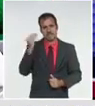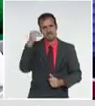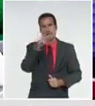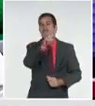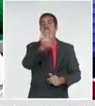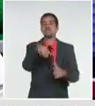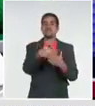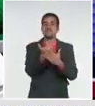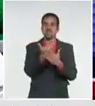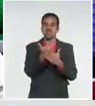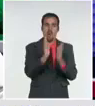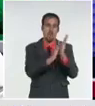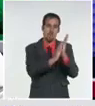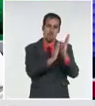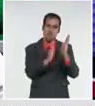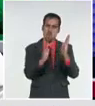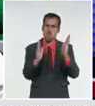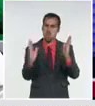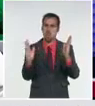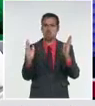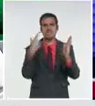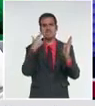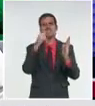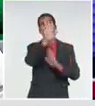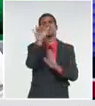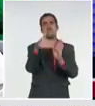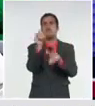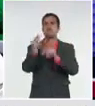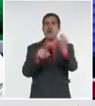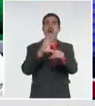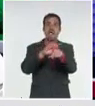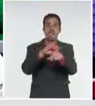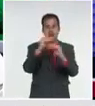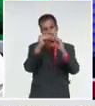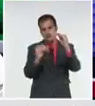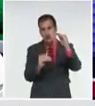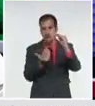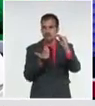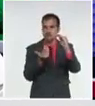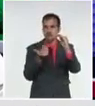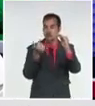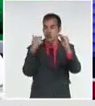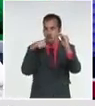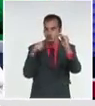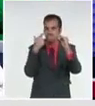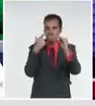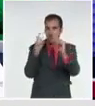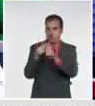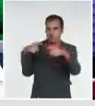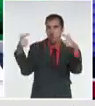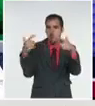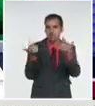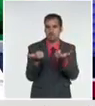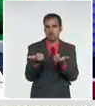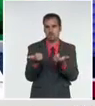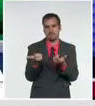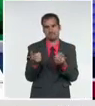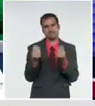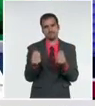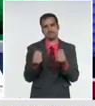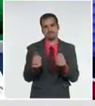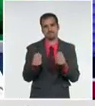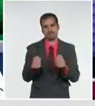manteniéndonos por debajo de 5.000, ya en estos momentos tengamos más de esa cifra, pues realmente